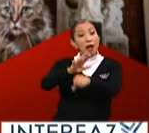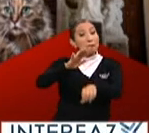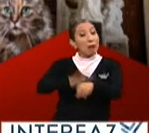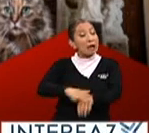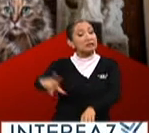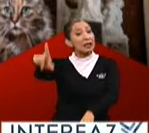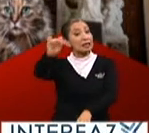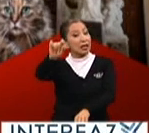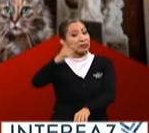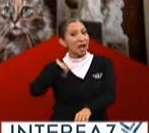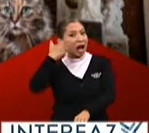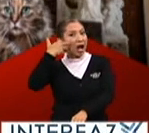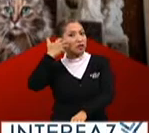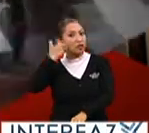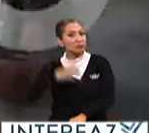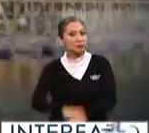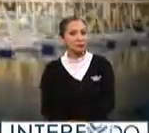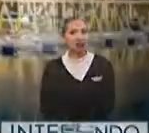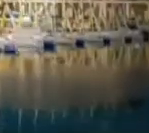más de 70 gatos.